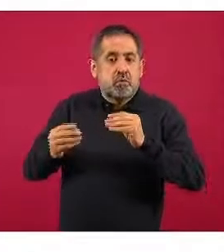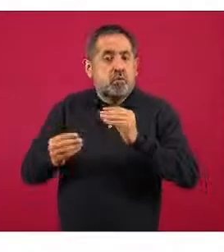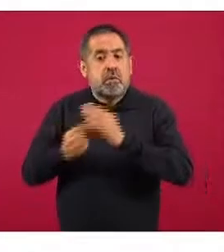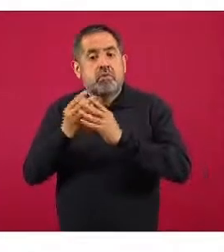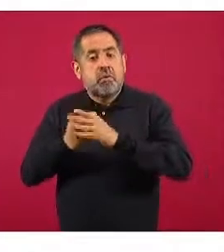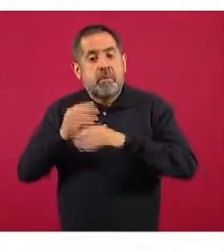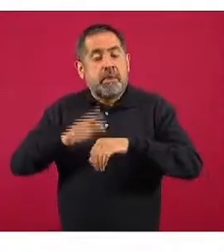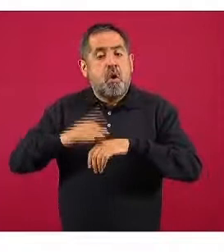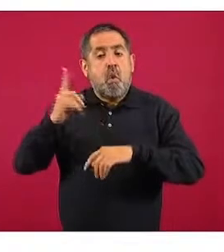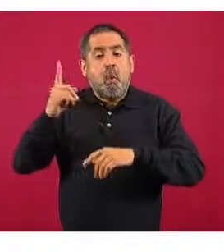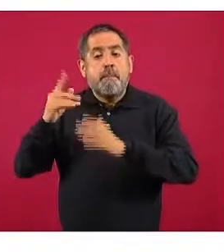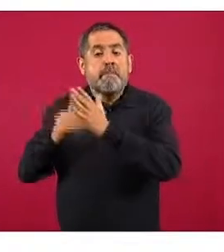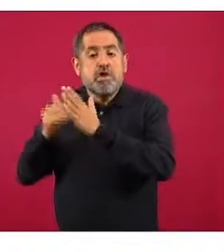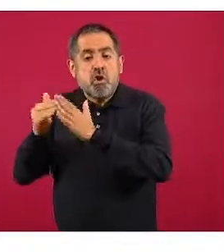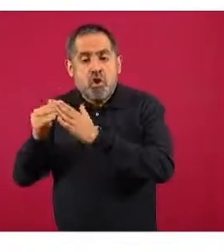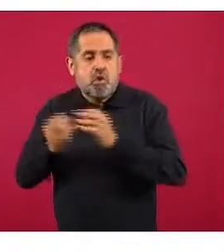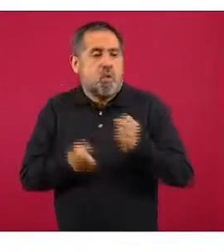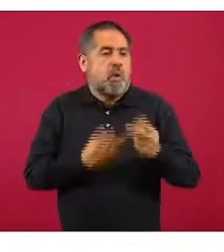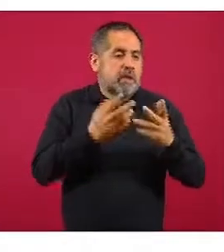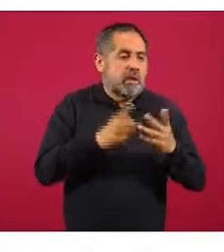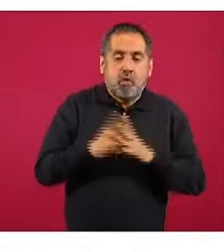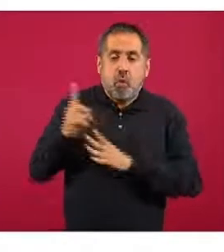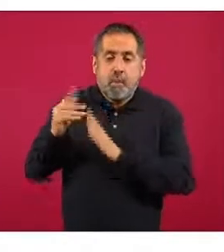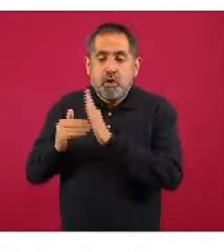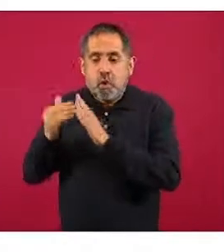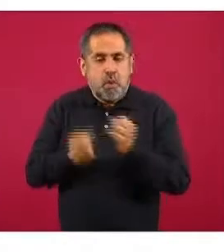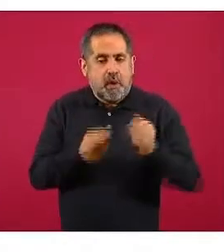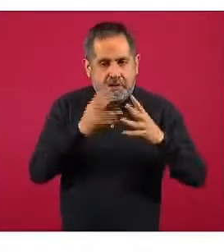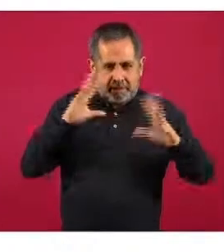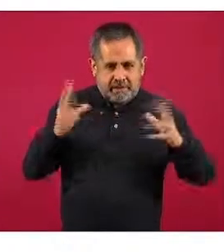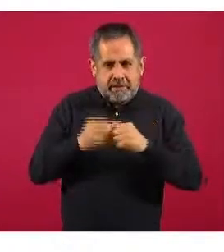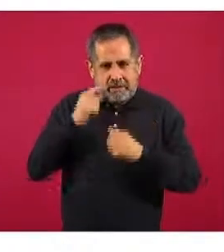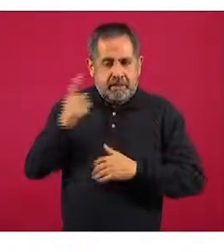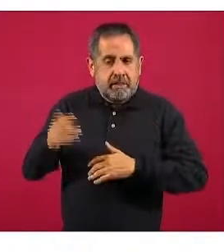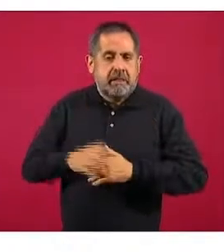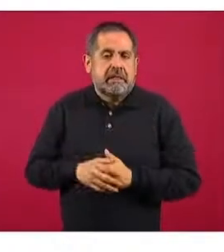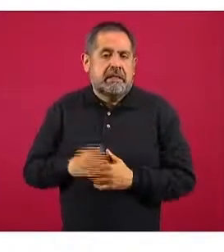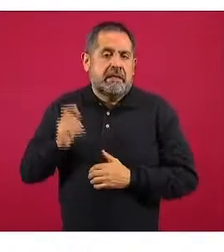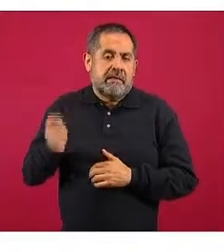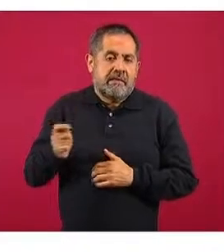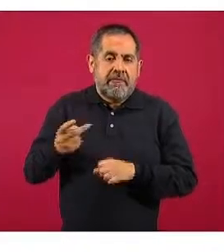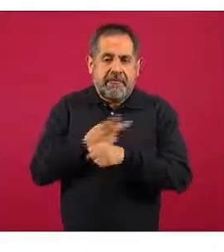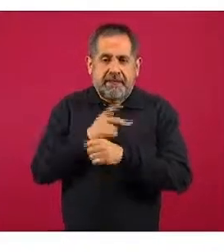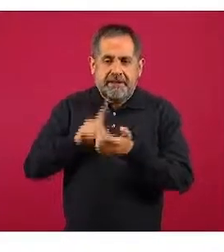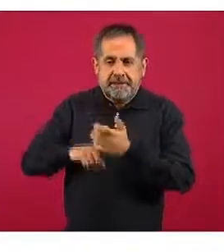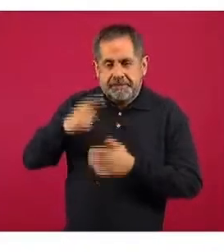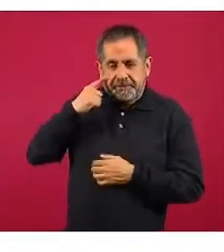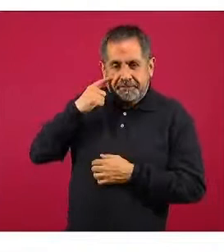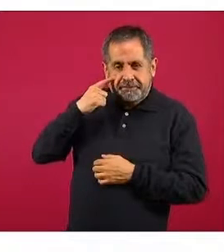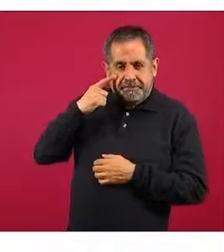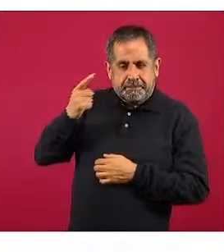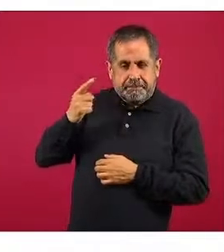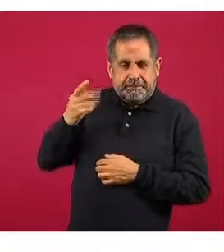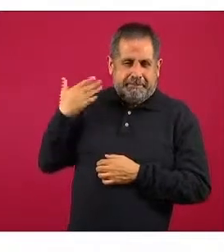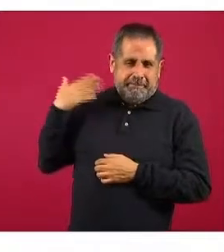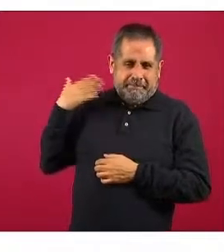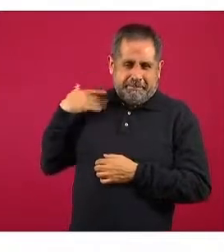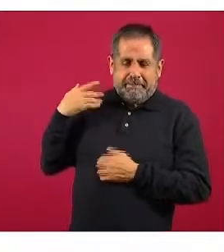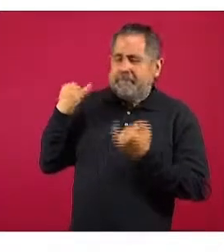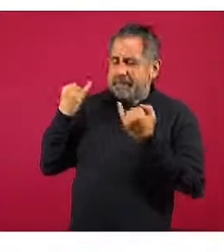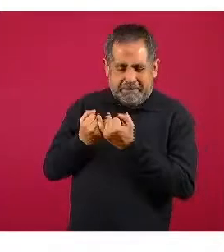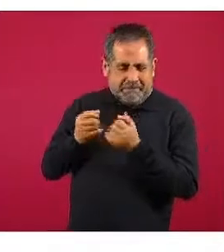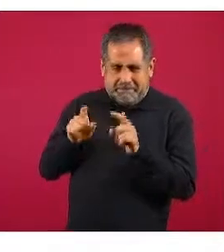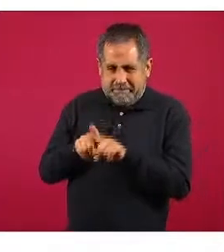por millón de habitantes. Aquí podemos ver un poco más los efectos que estábamos viendo en las diapositivas previas, aunque